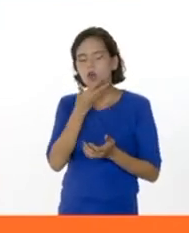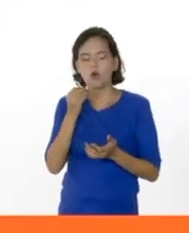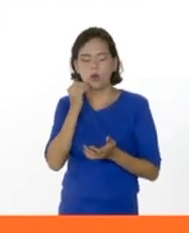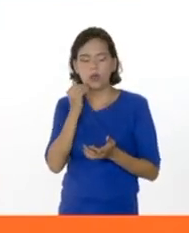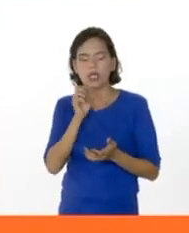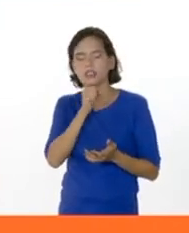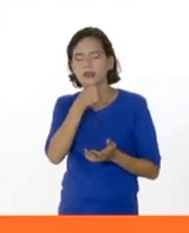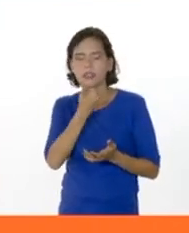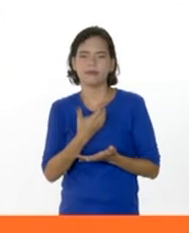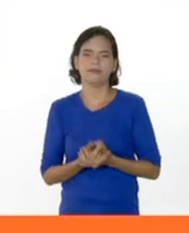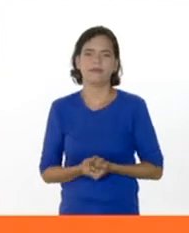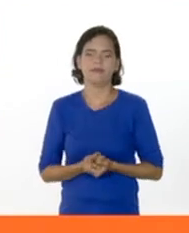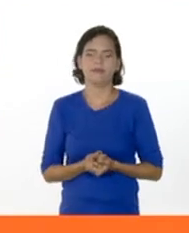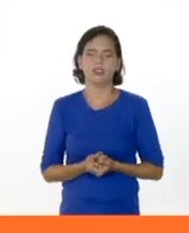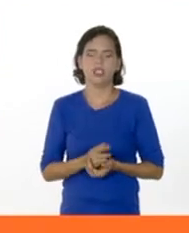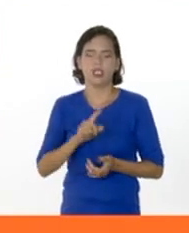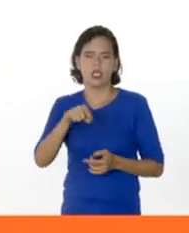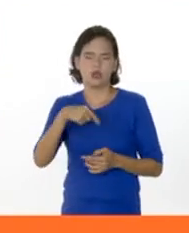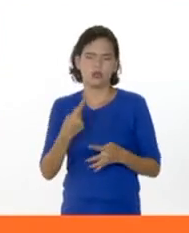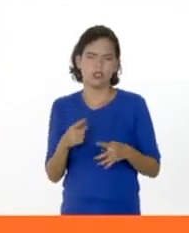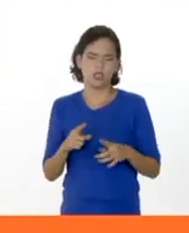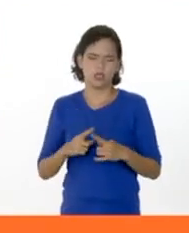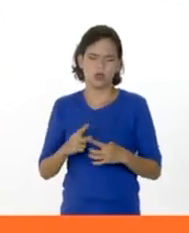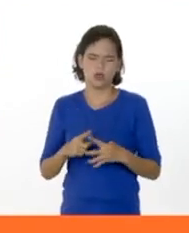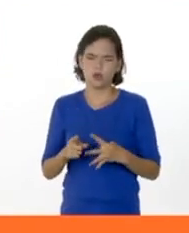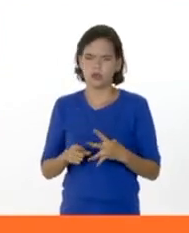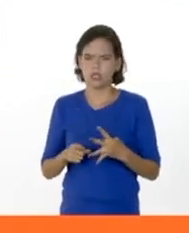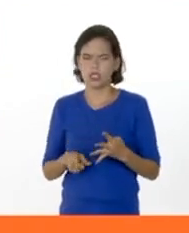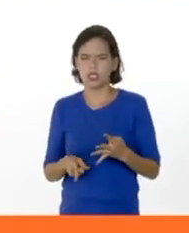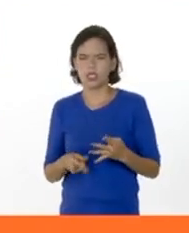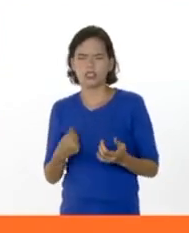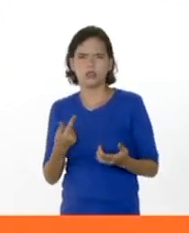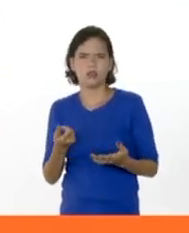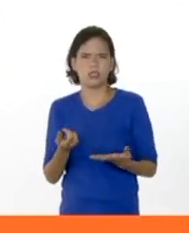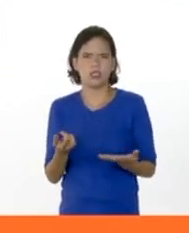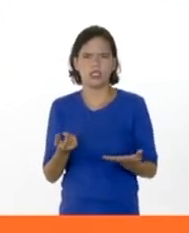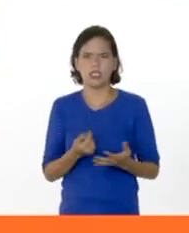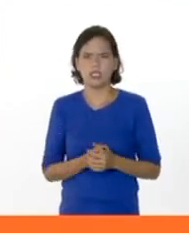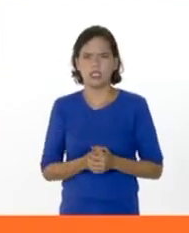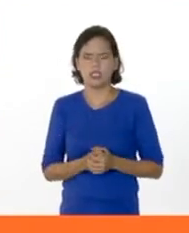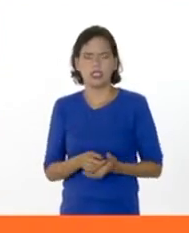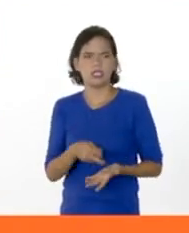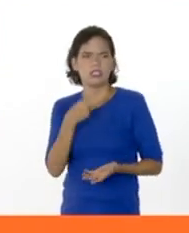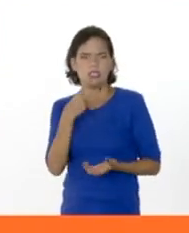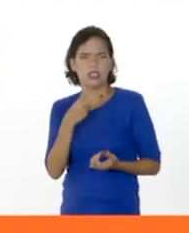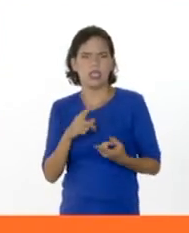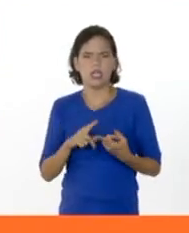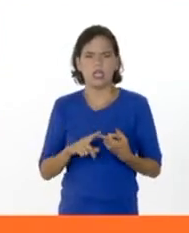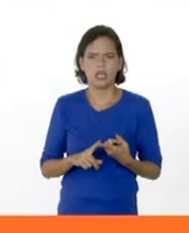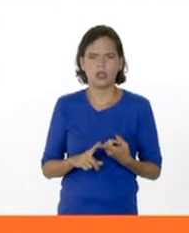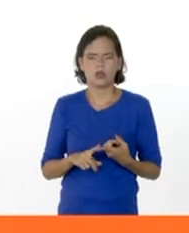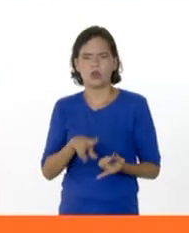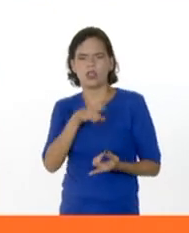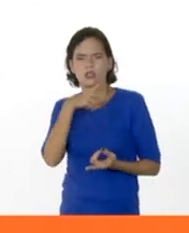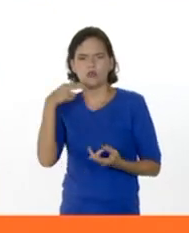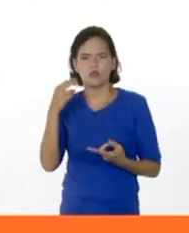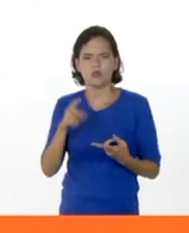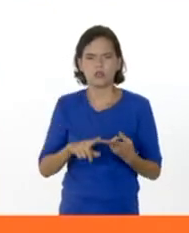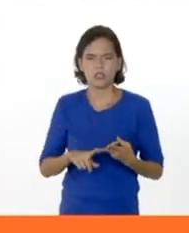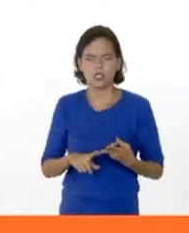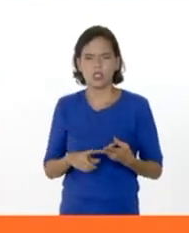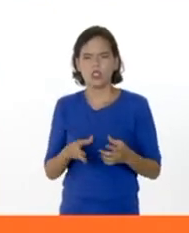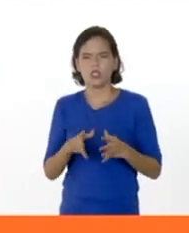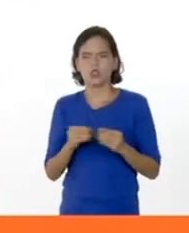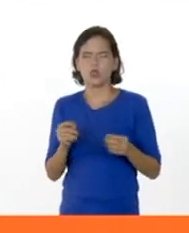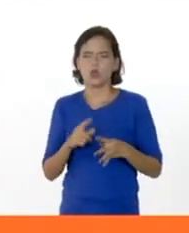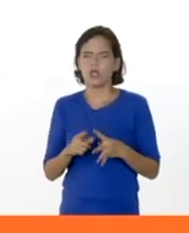es estos efectos de los vicios, ¿no? La nicotina, el azúcar, todo eso que